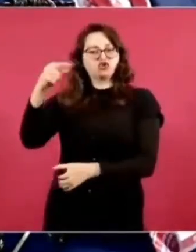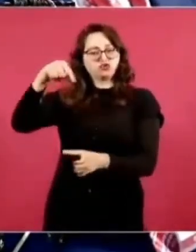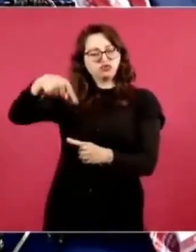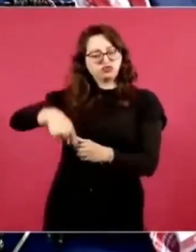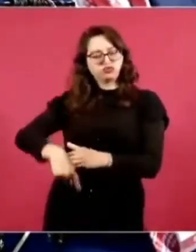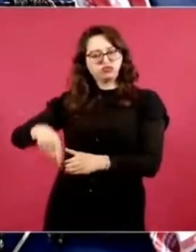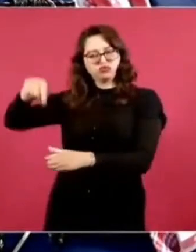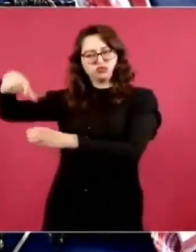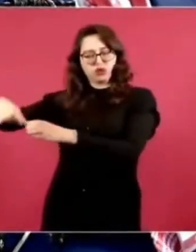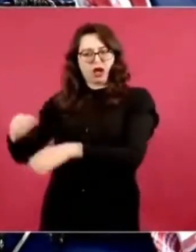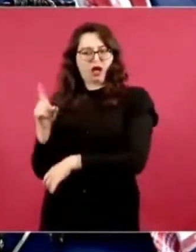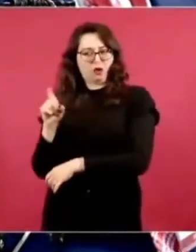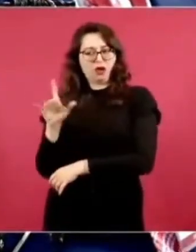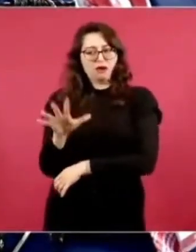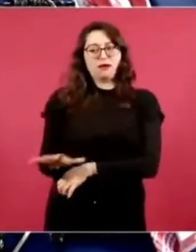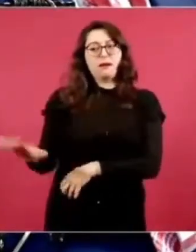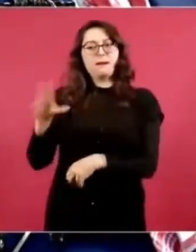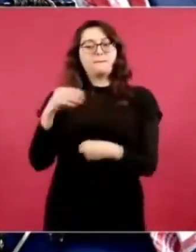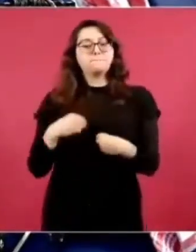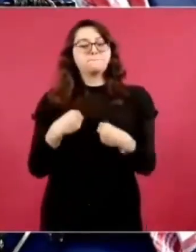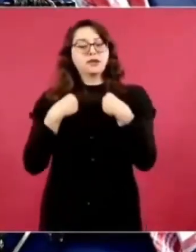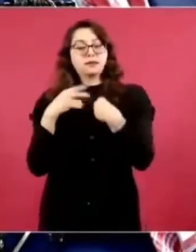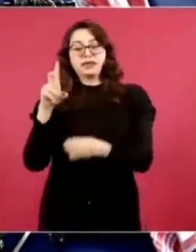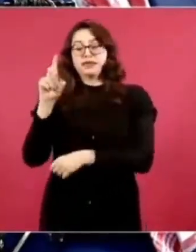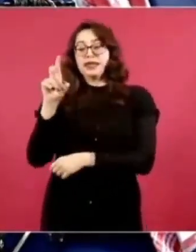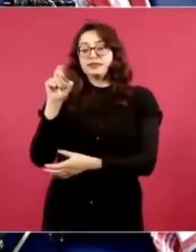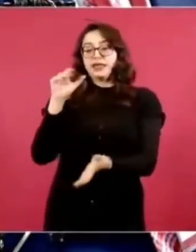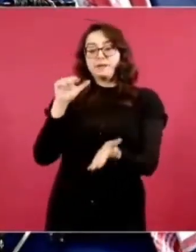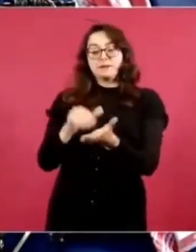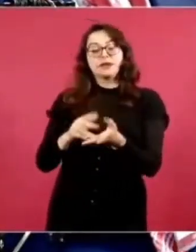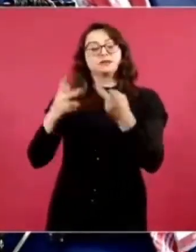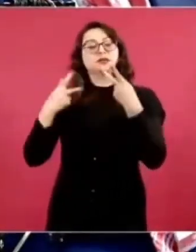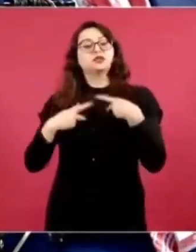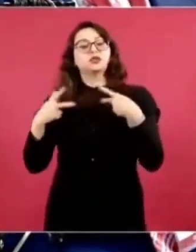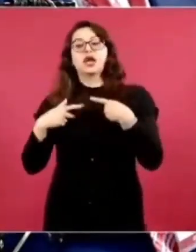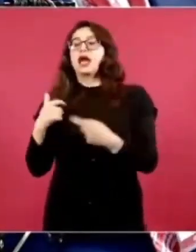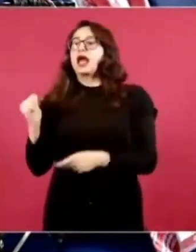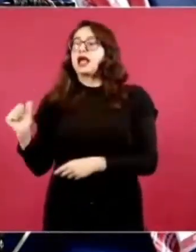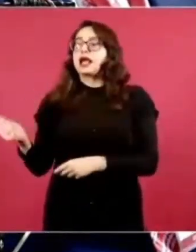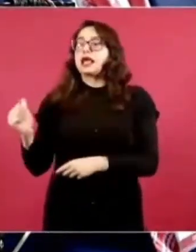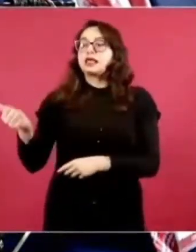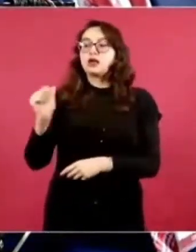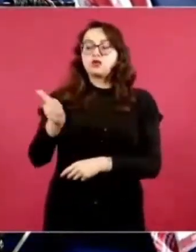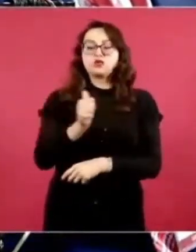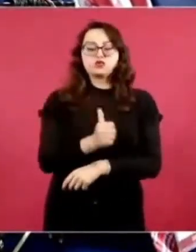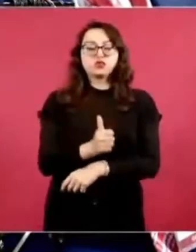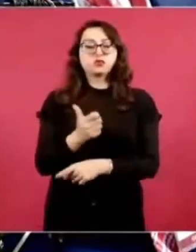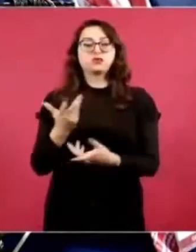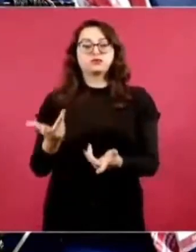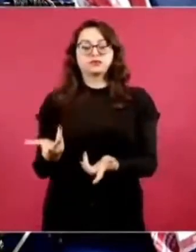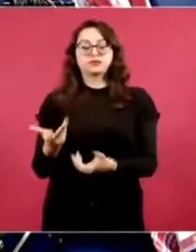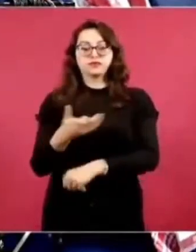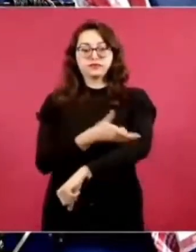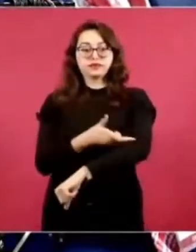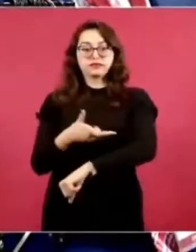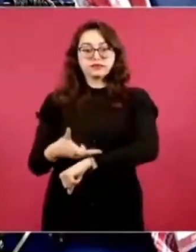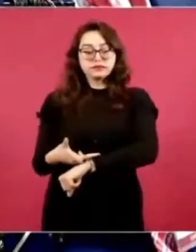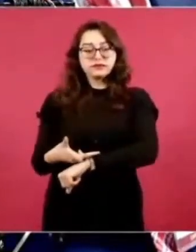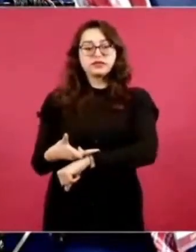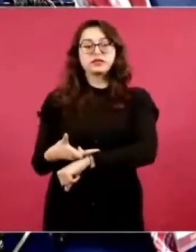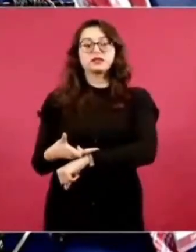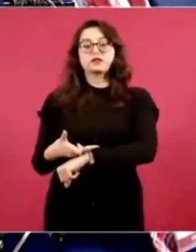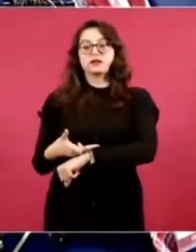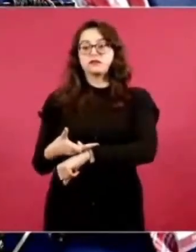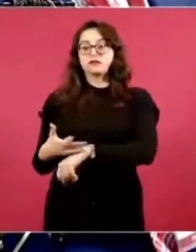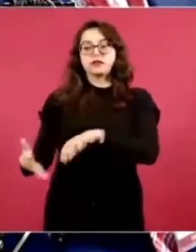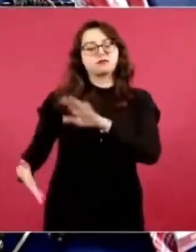alrededor de unos 30 mil habitantes, pero se cree que por cada habitante se tiene un familiar que vive ya en